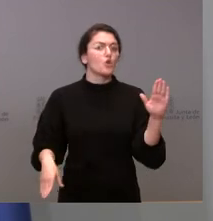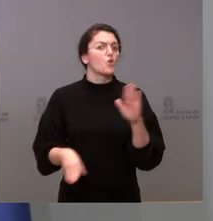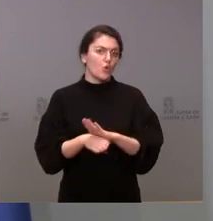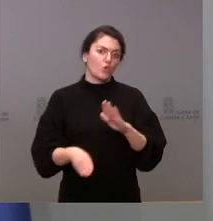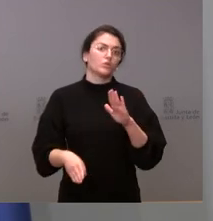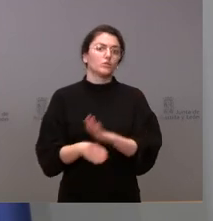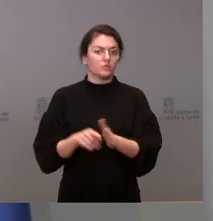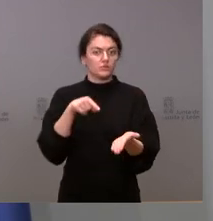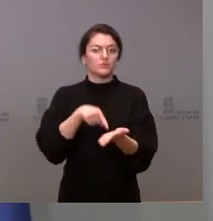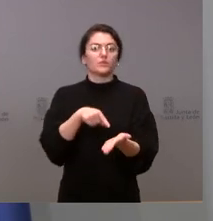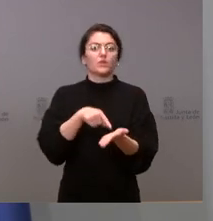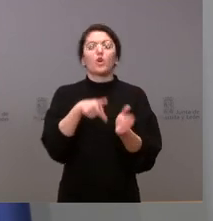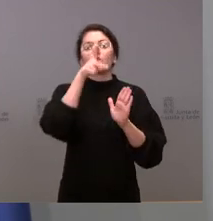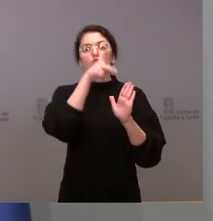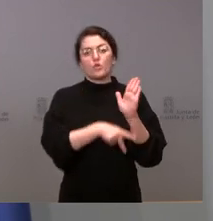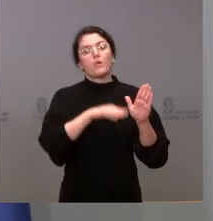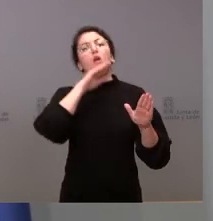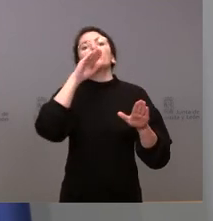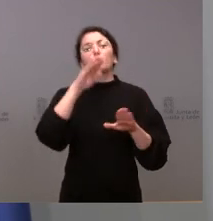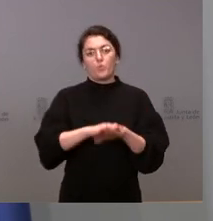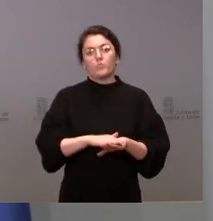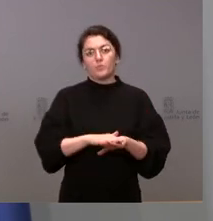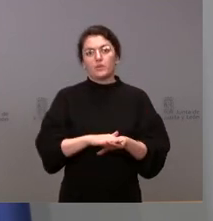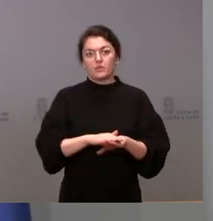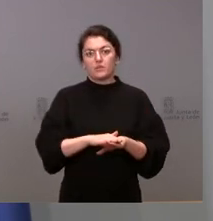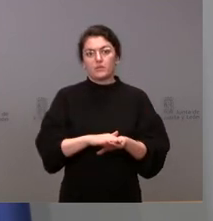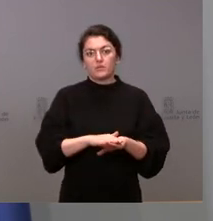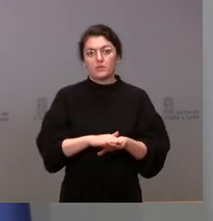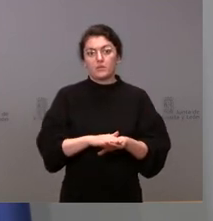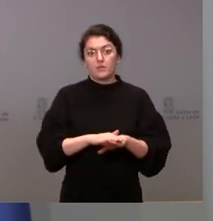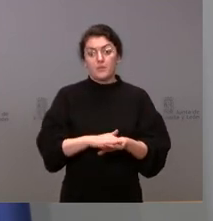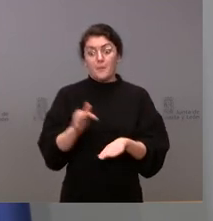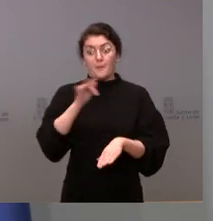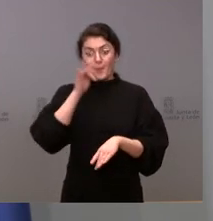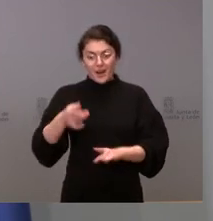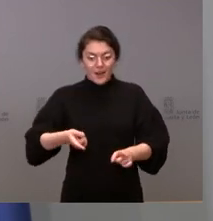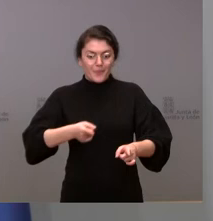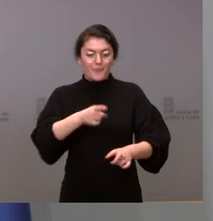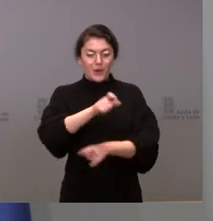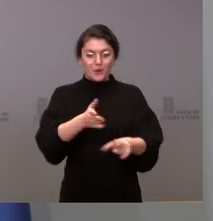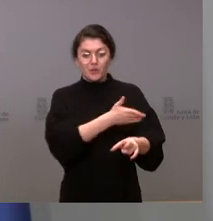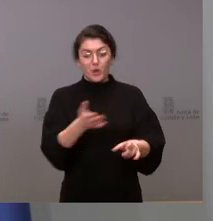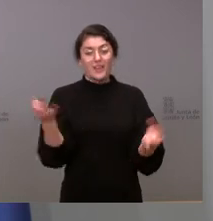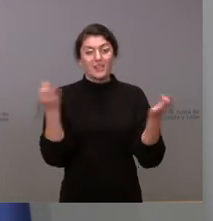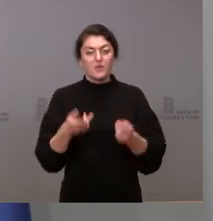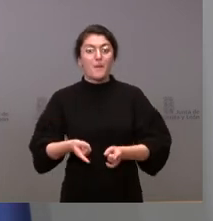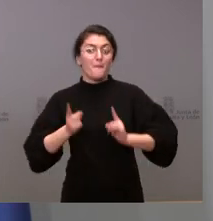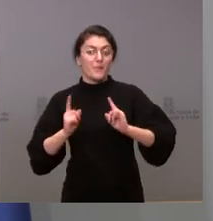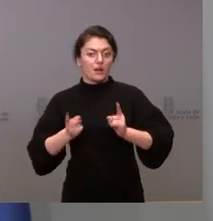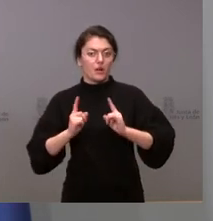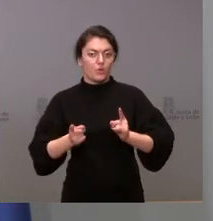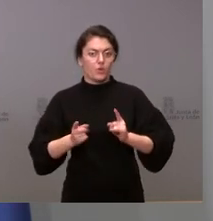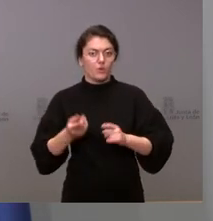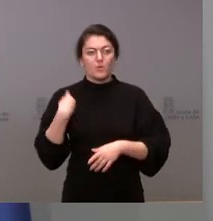en que cumplan la normativa y establezcan sus procedimientos de precaución que por otra parte no reitero porque yo creo que al día de hoy son suficientemente